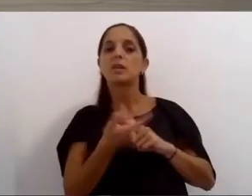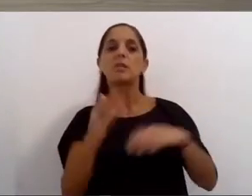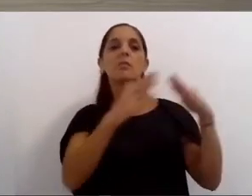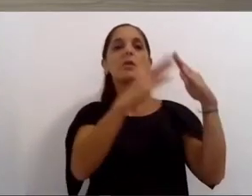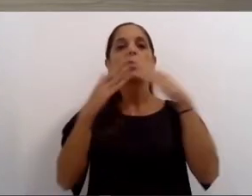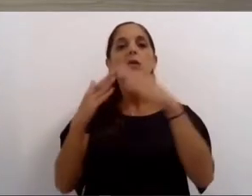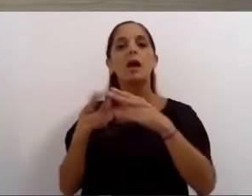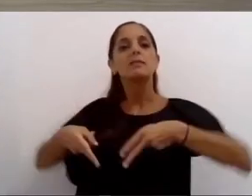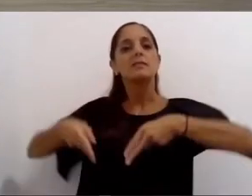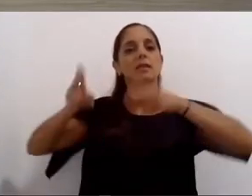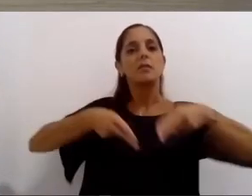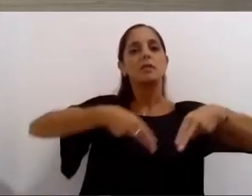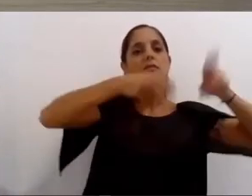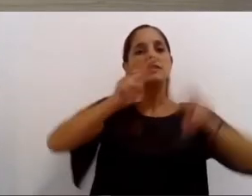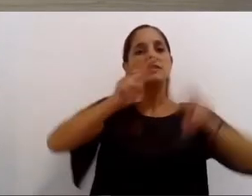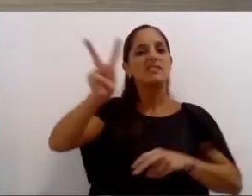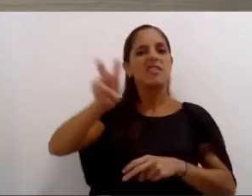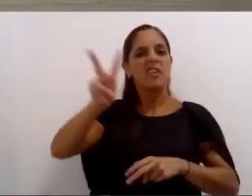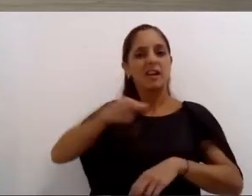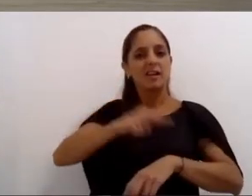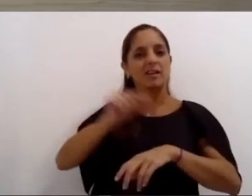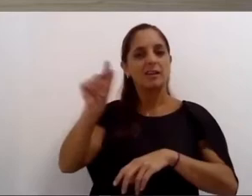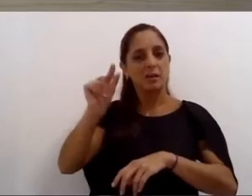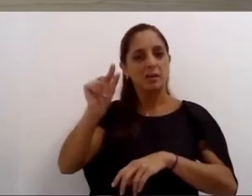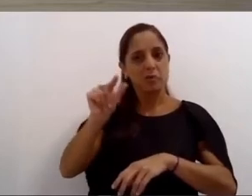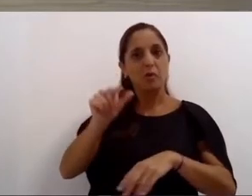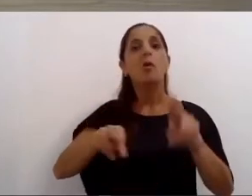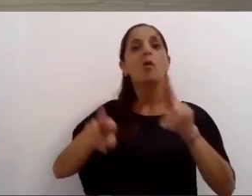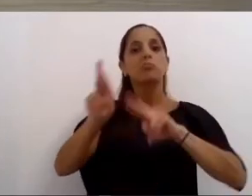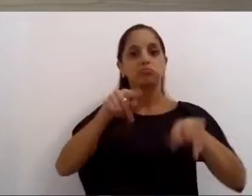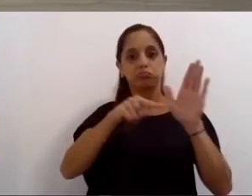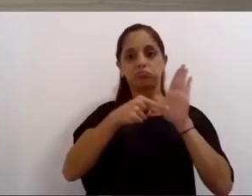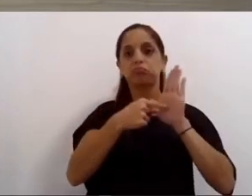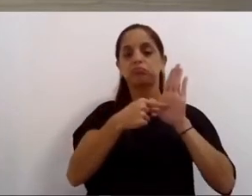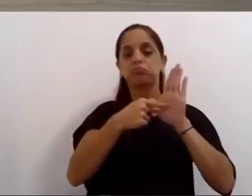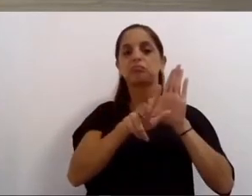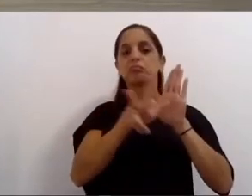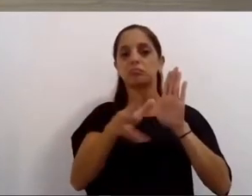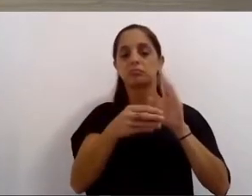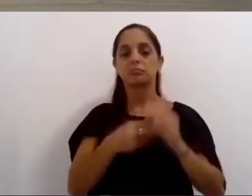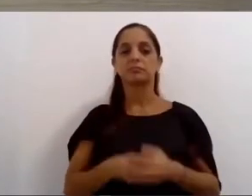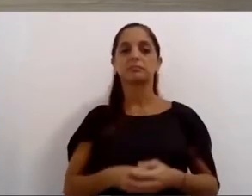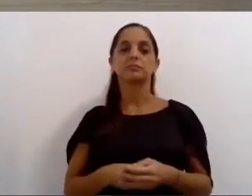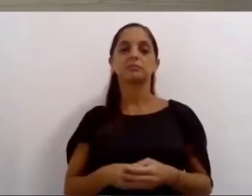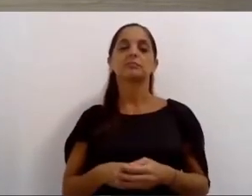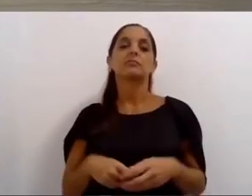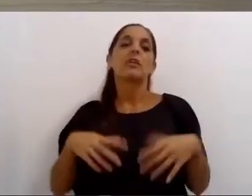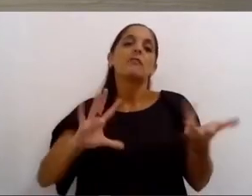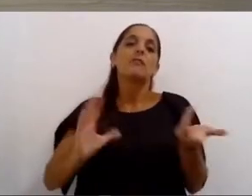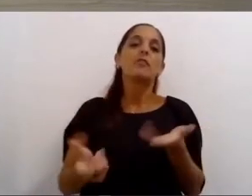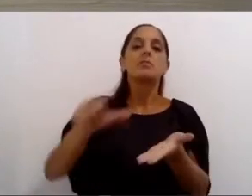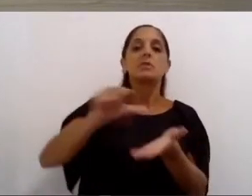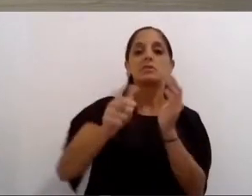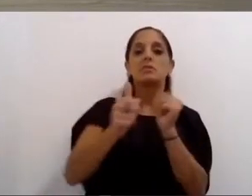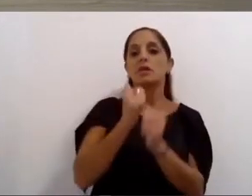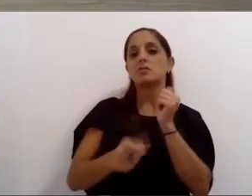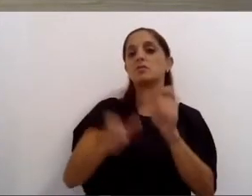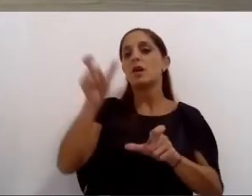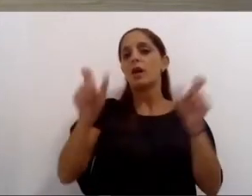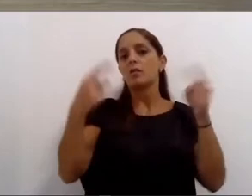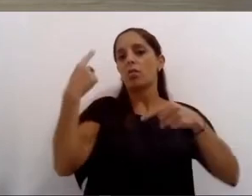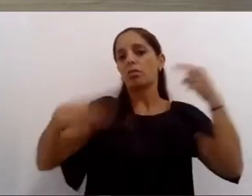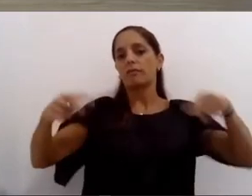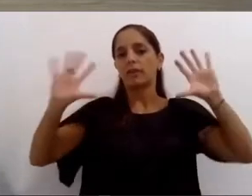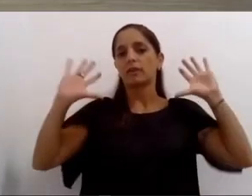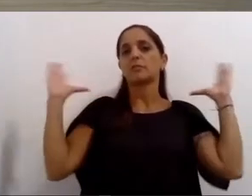para realizar los controles correspondientes y fortalecer la seguridad e imagen de la ciudad como un destino turístico así mismo